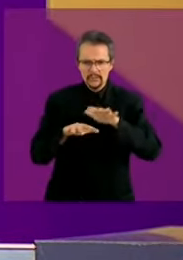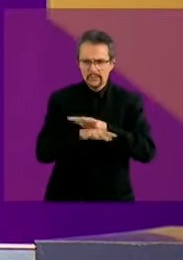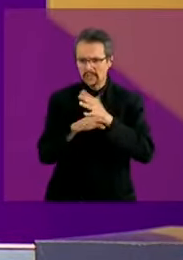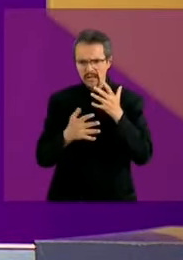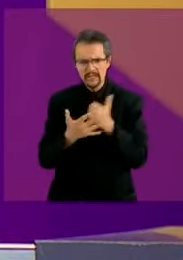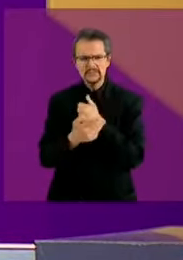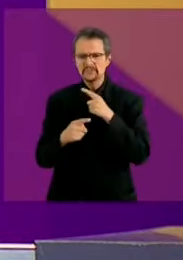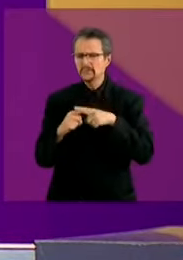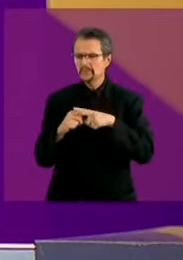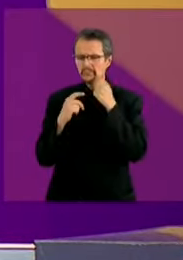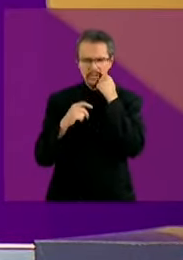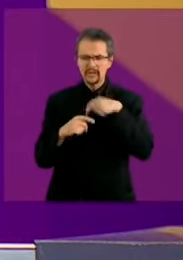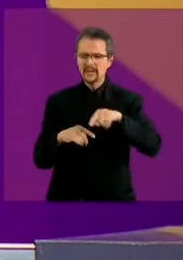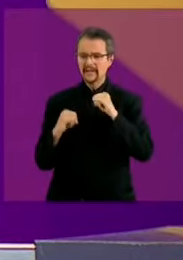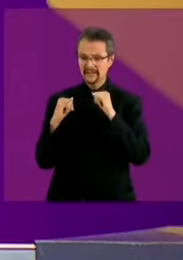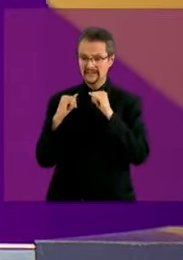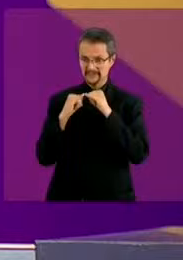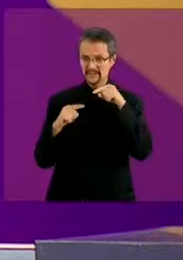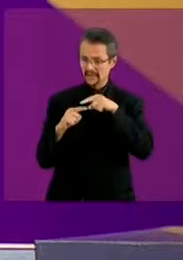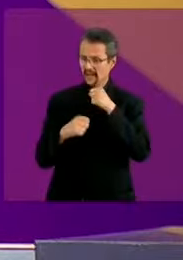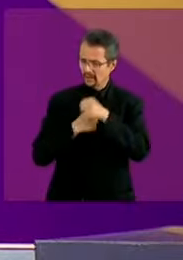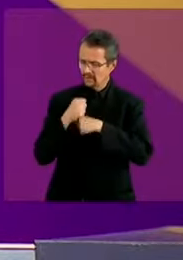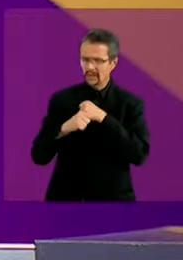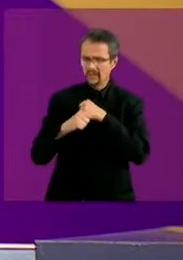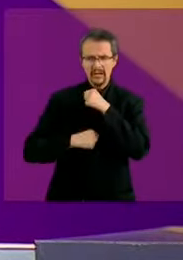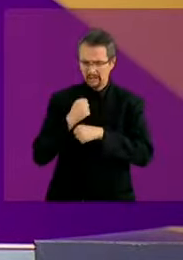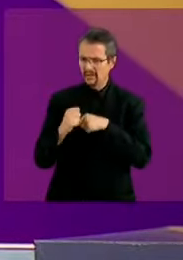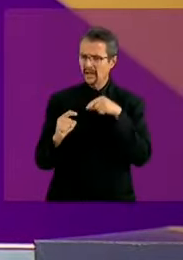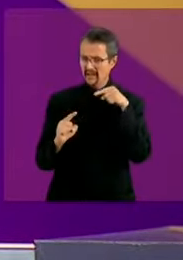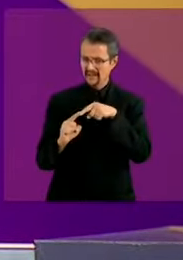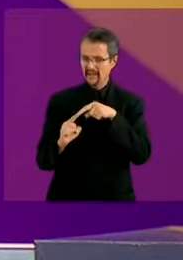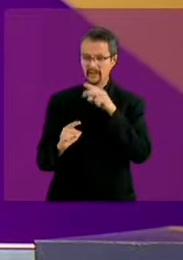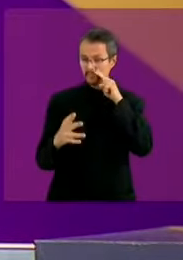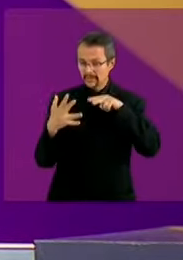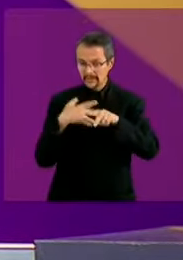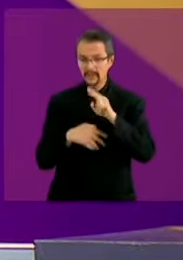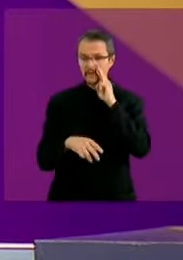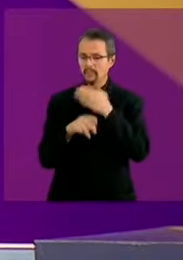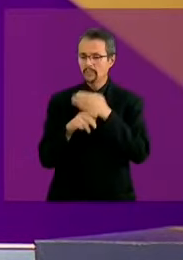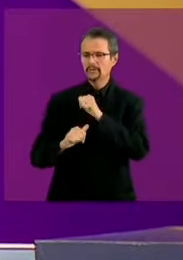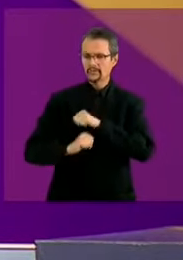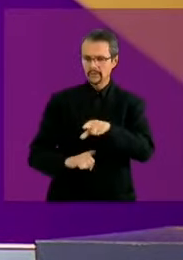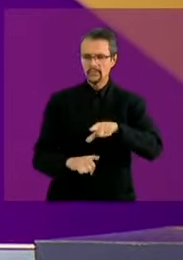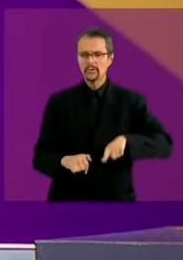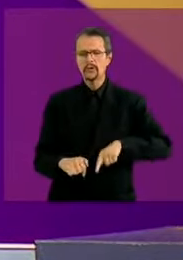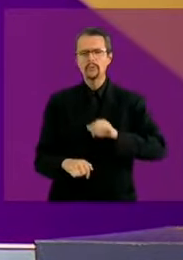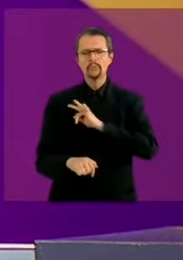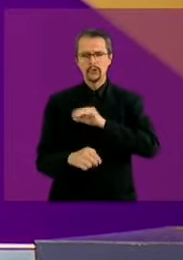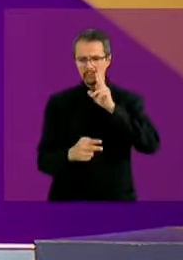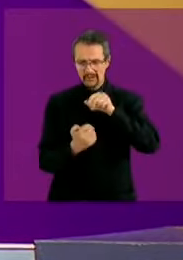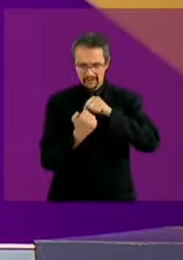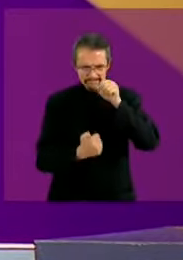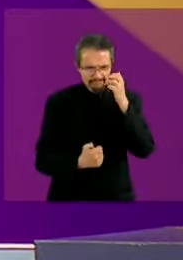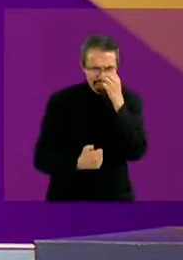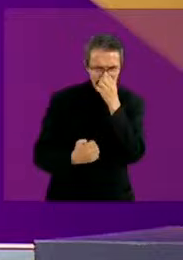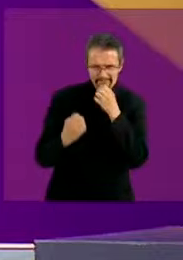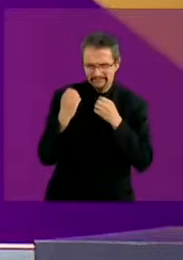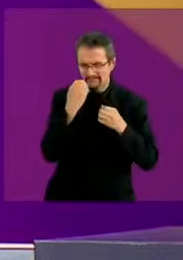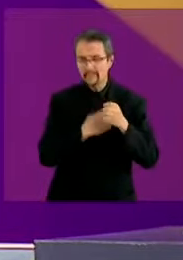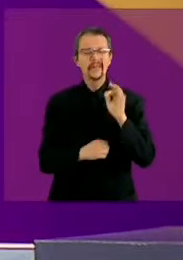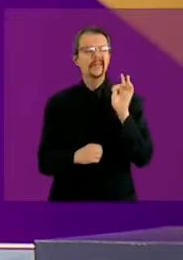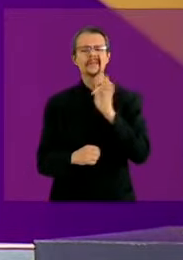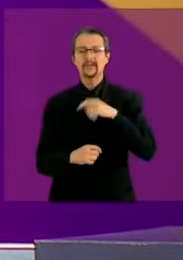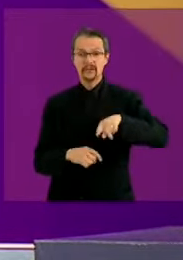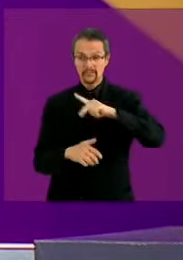de gobierno puedan ser también transeccionales para que pueda haber una evaluación. Para desaparecer o para adecuar un programa social,